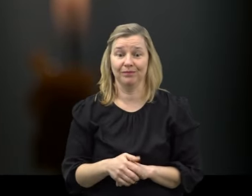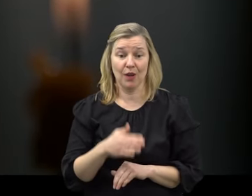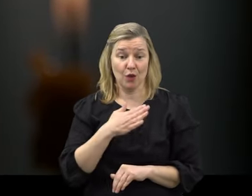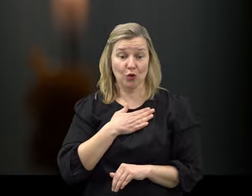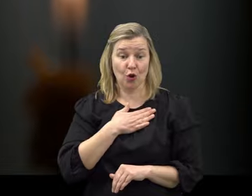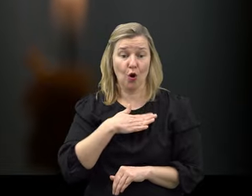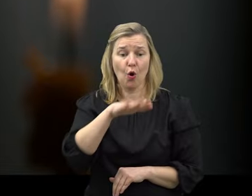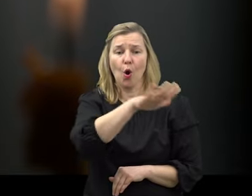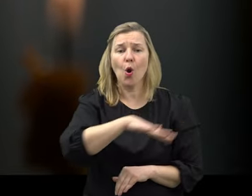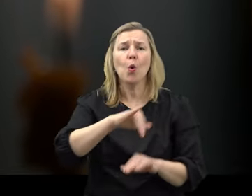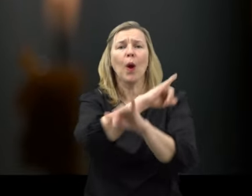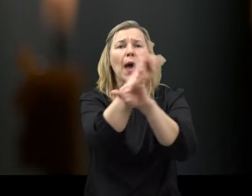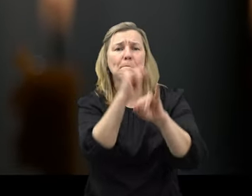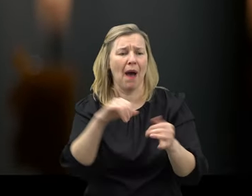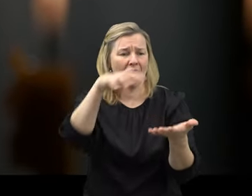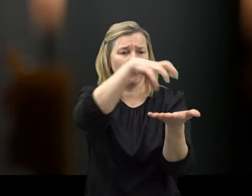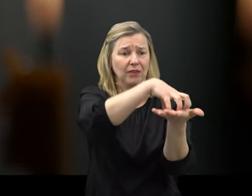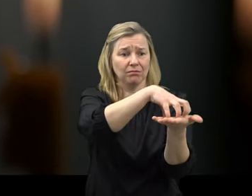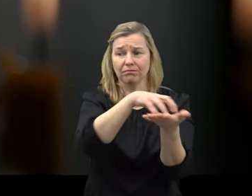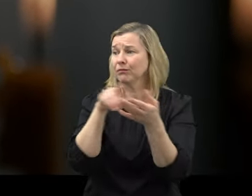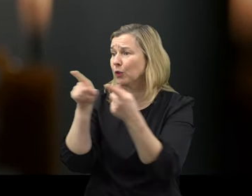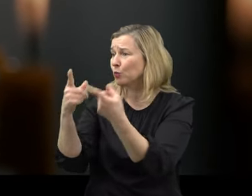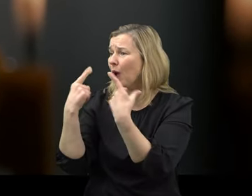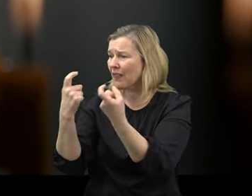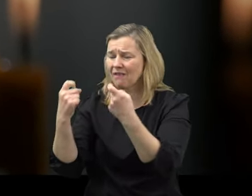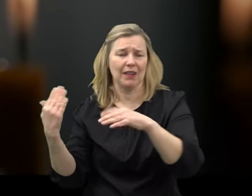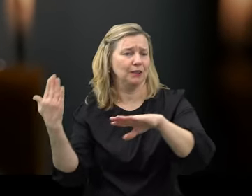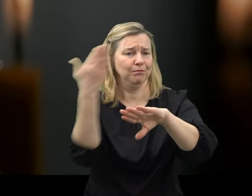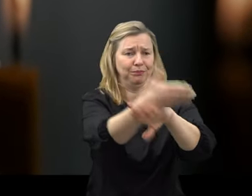lugar de paz al que acudes cuando lo necesitas.